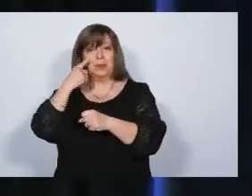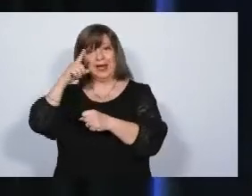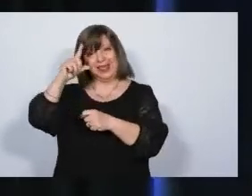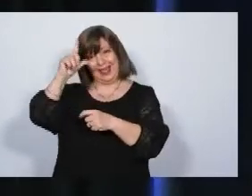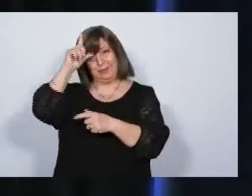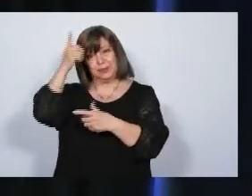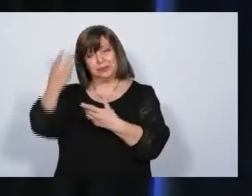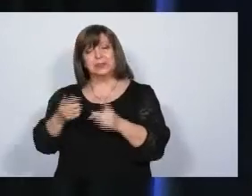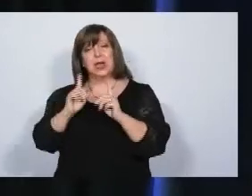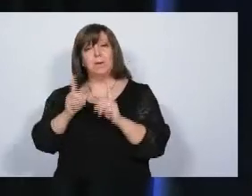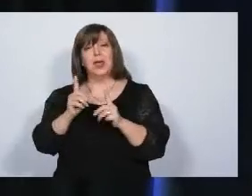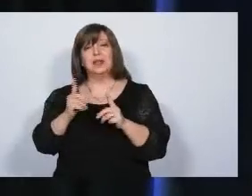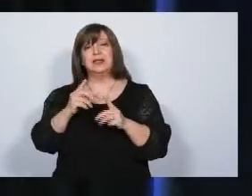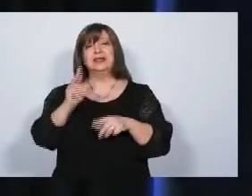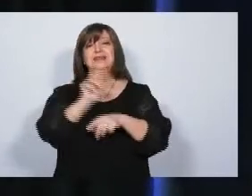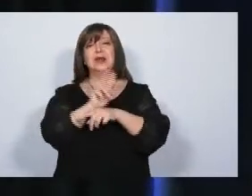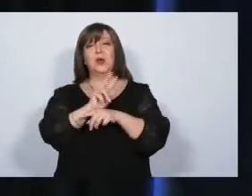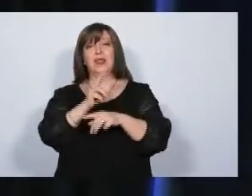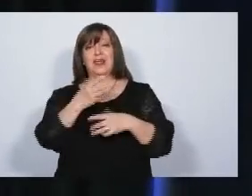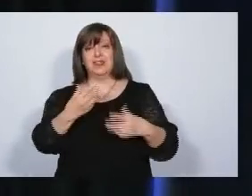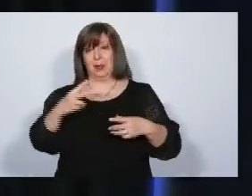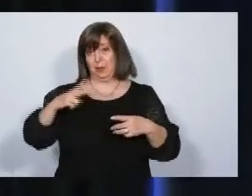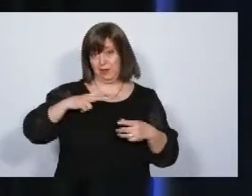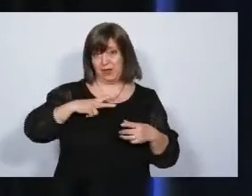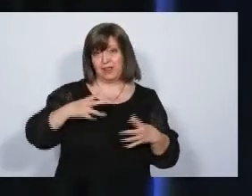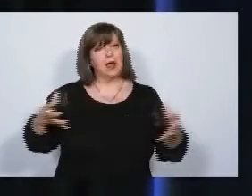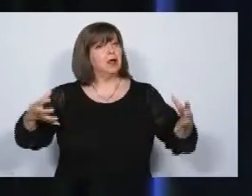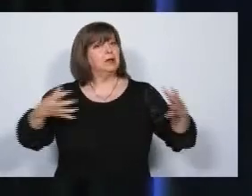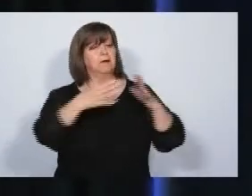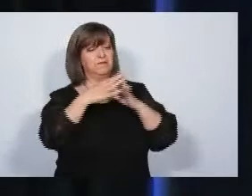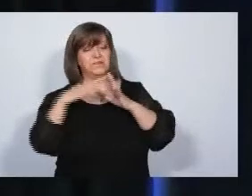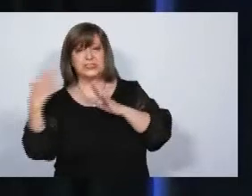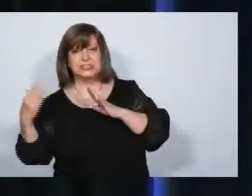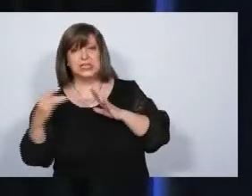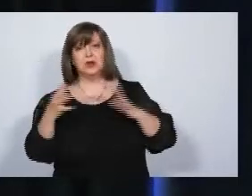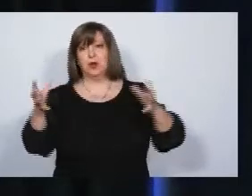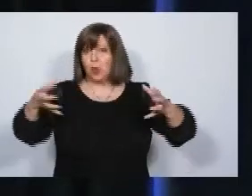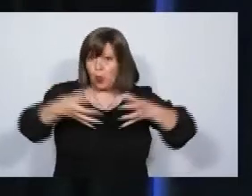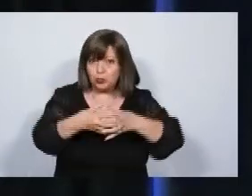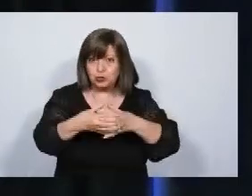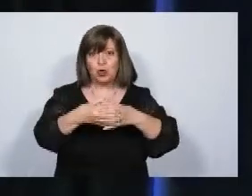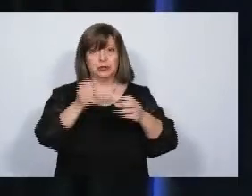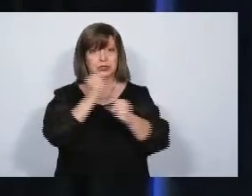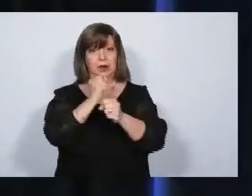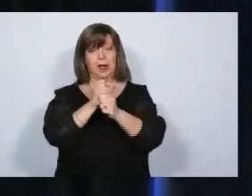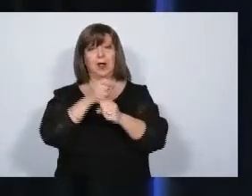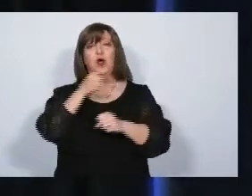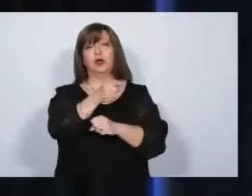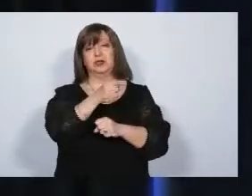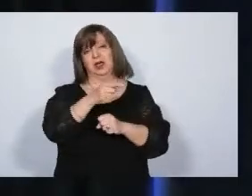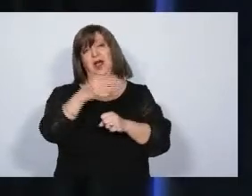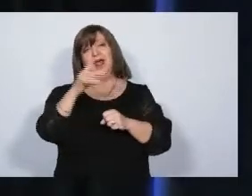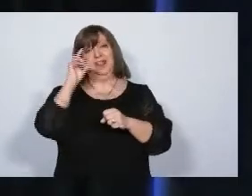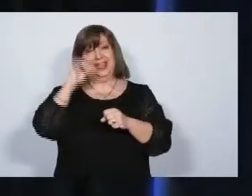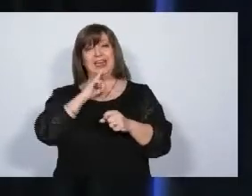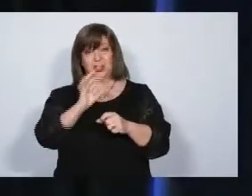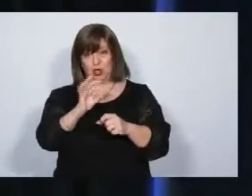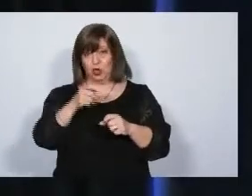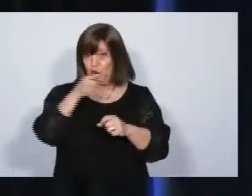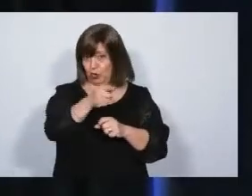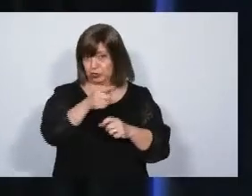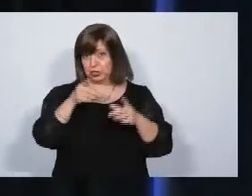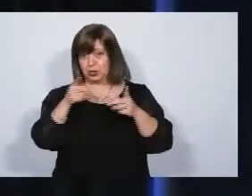seguridad privada, los consejos vecinales, trabajen en conjunto con un programa para combatir el delito. Nosotros